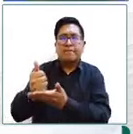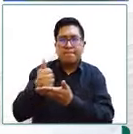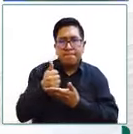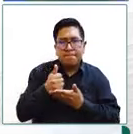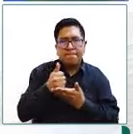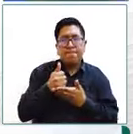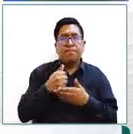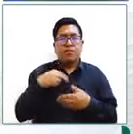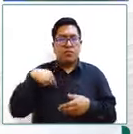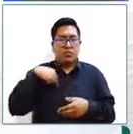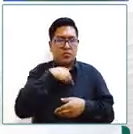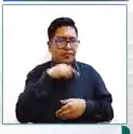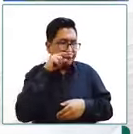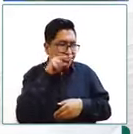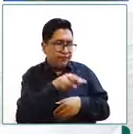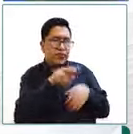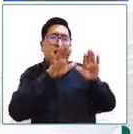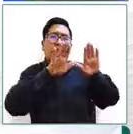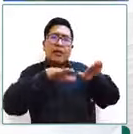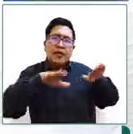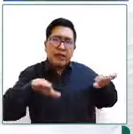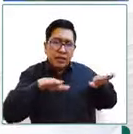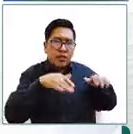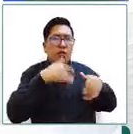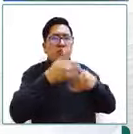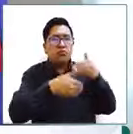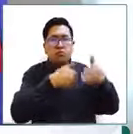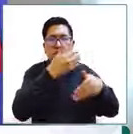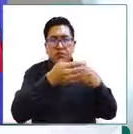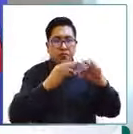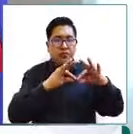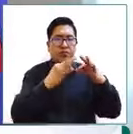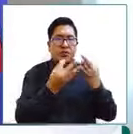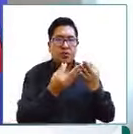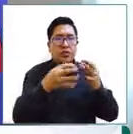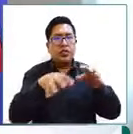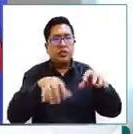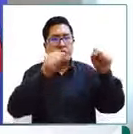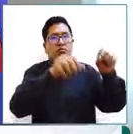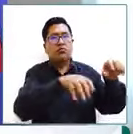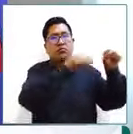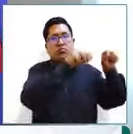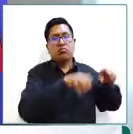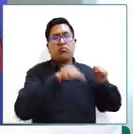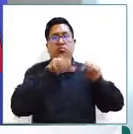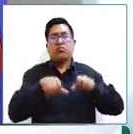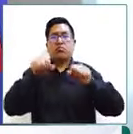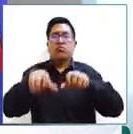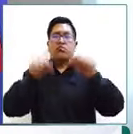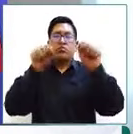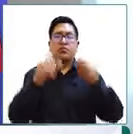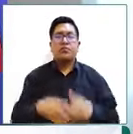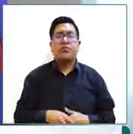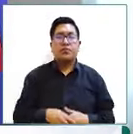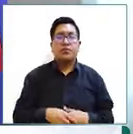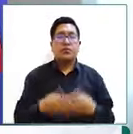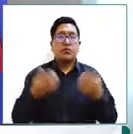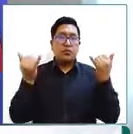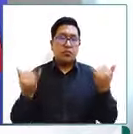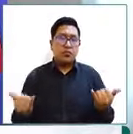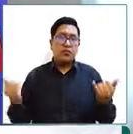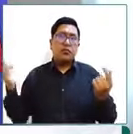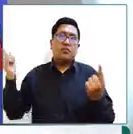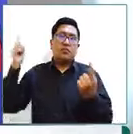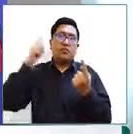lograr, ¿no?, que nuestras niñas, niños y adolescentes puedan retornar con prioridad bajo el cuidado de sus familias de origen. Bien, con eso yo